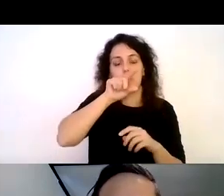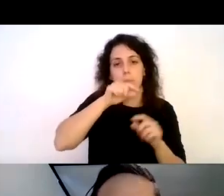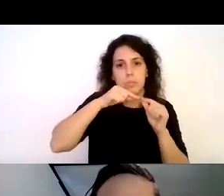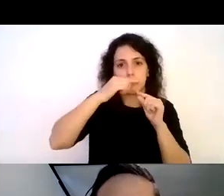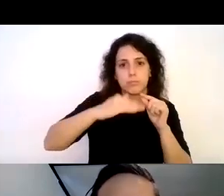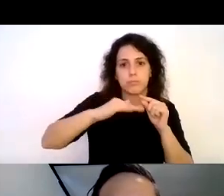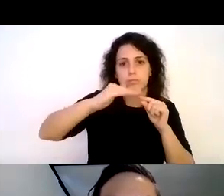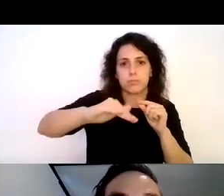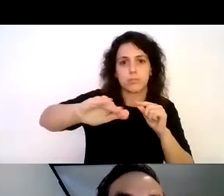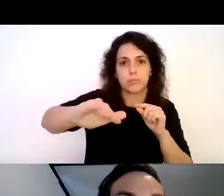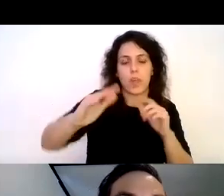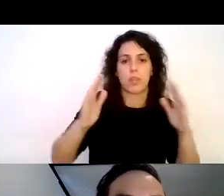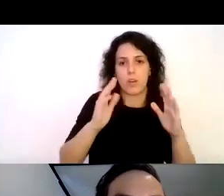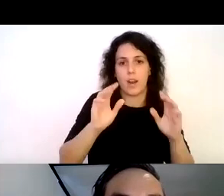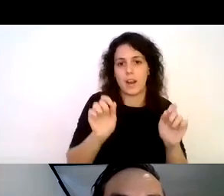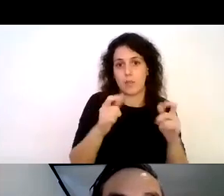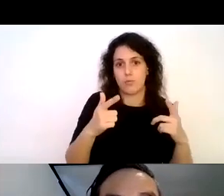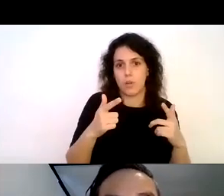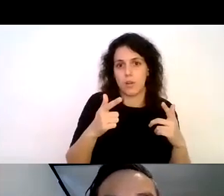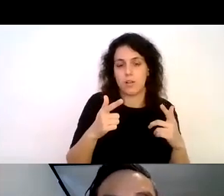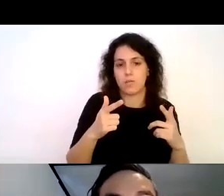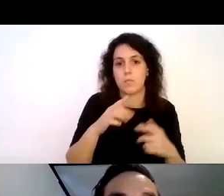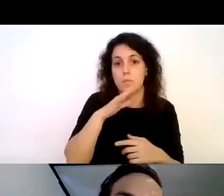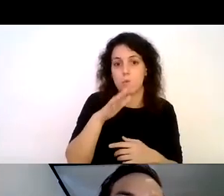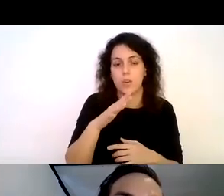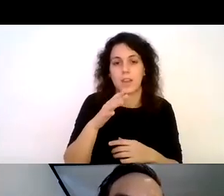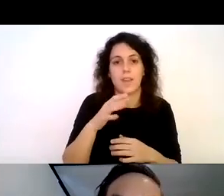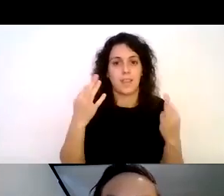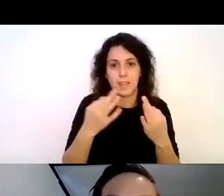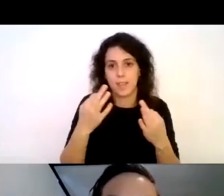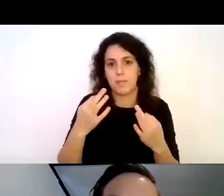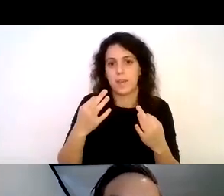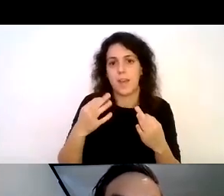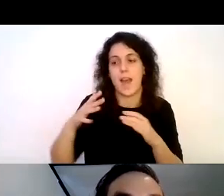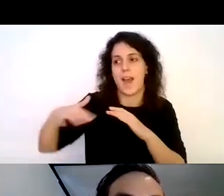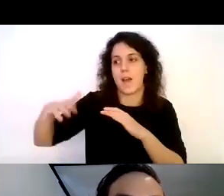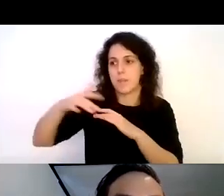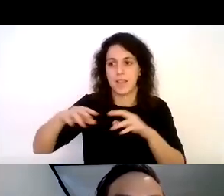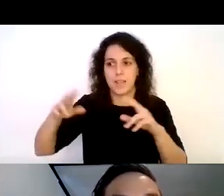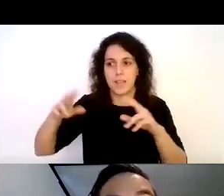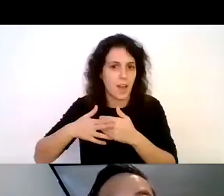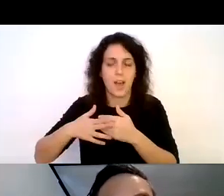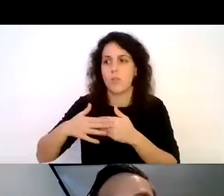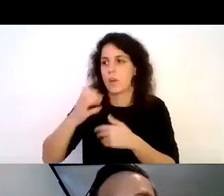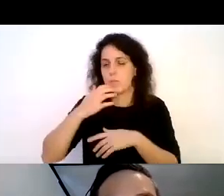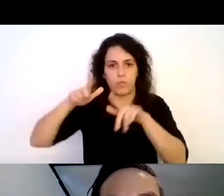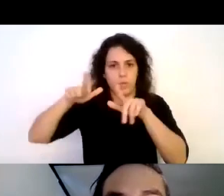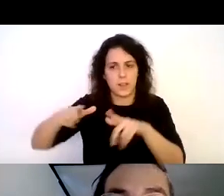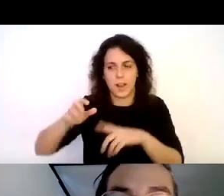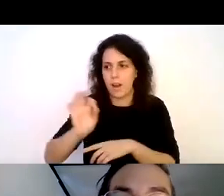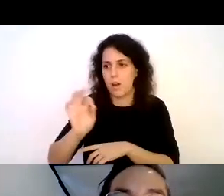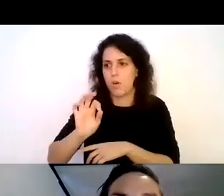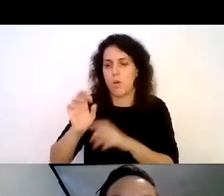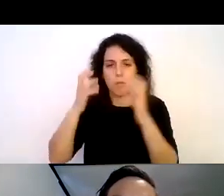natural por lo que se debe realizar en una en un ambiente cerrado en una sala por ejemplo o también ocupar